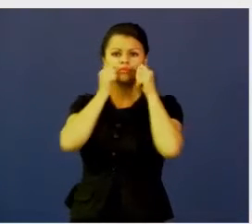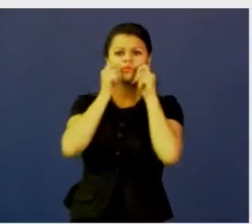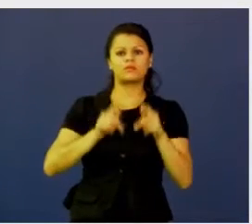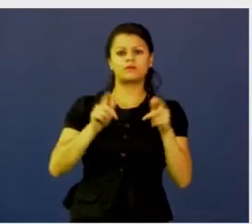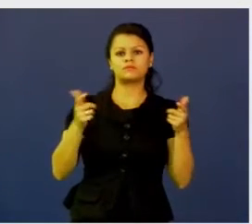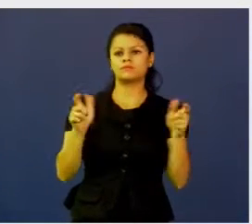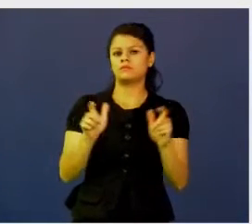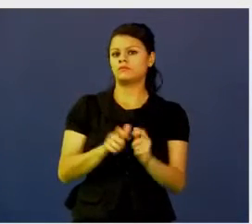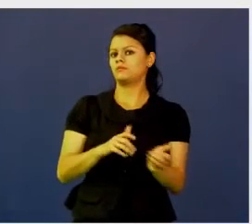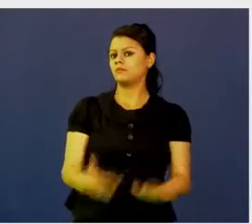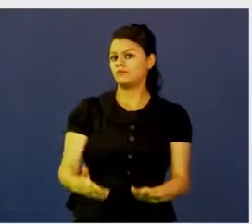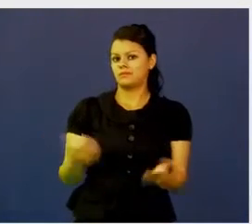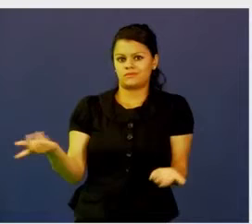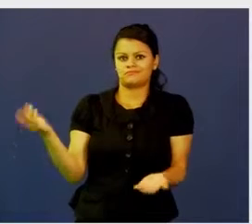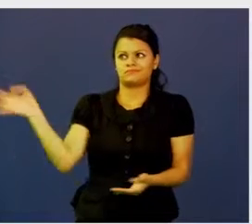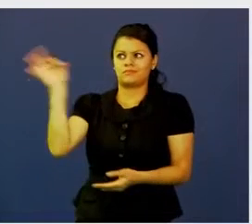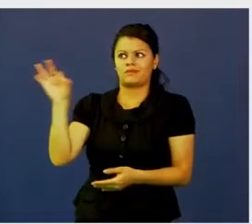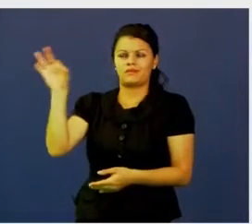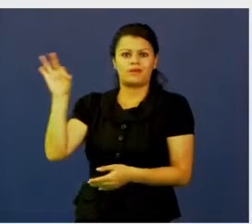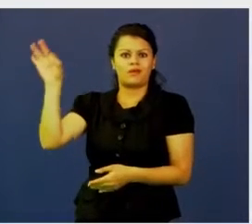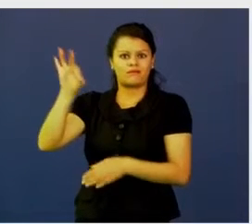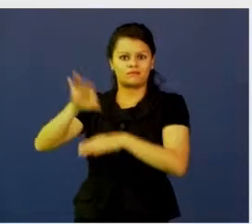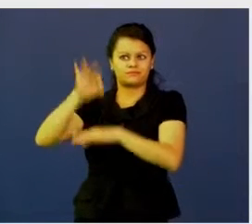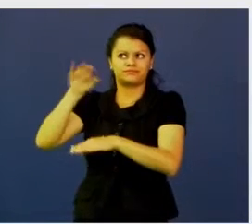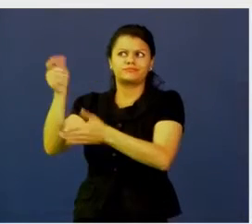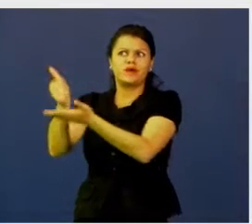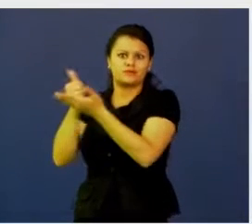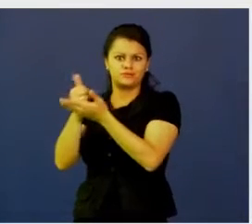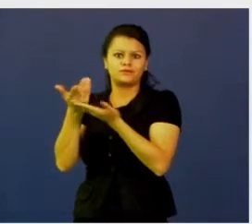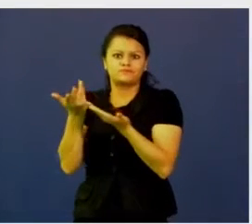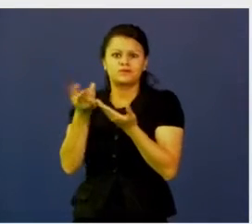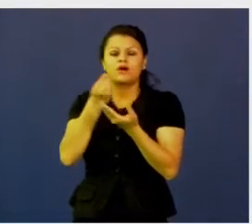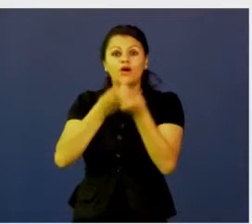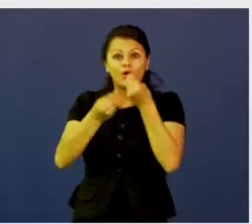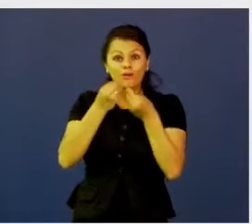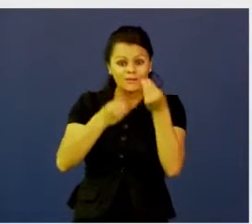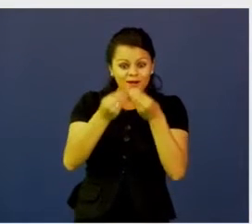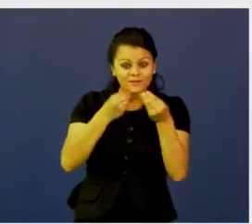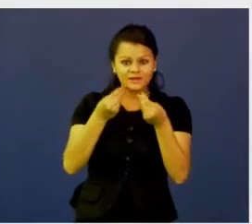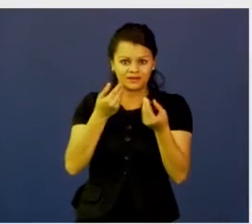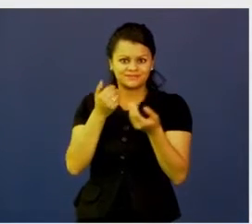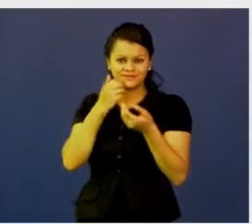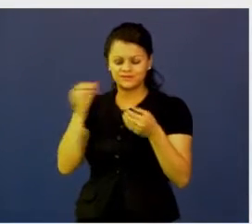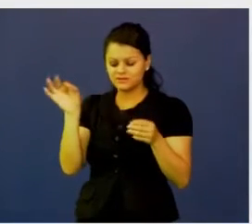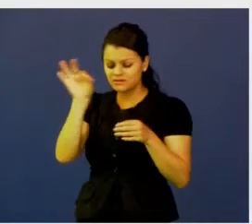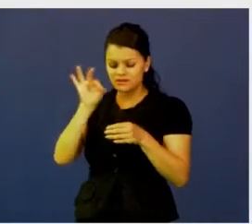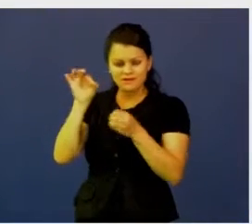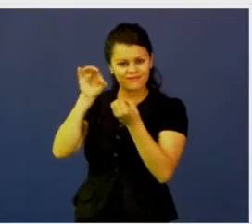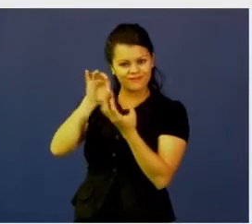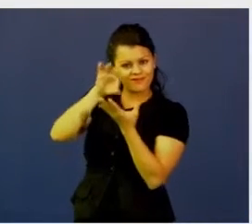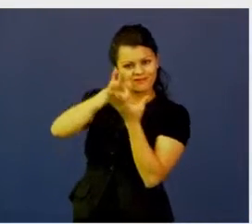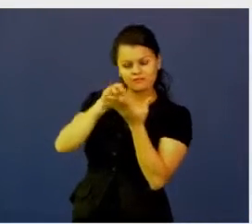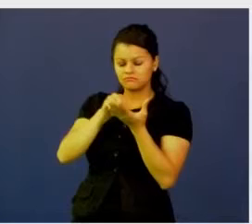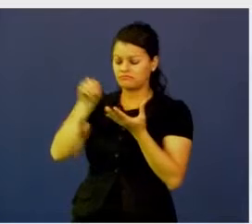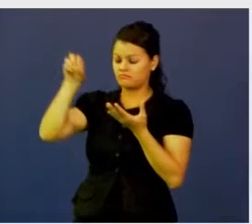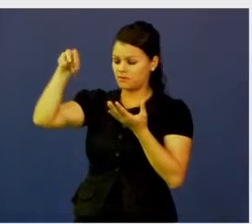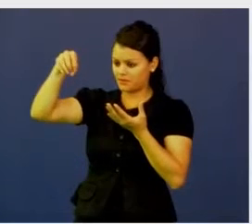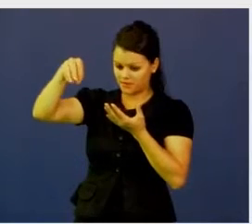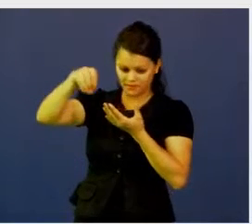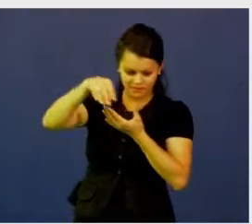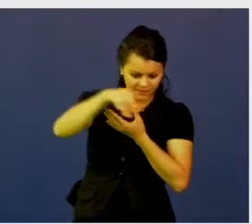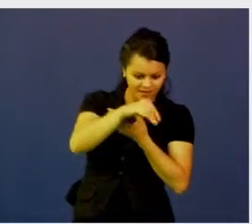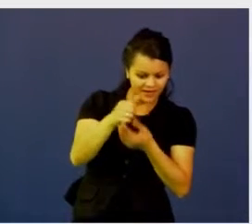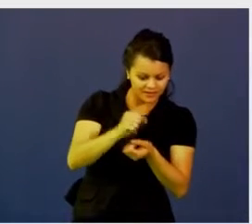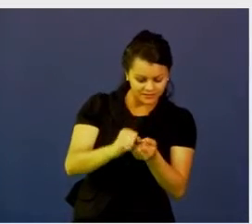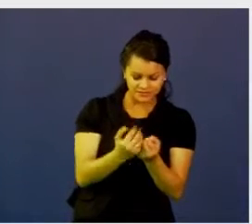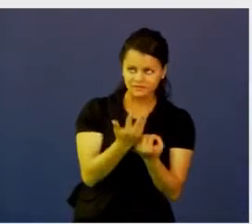permiten polinizar muchos de los alimentos que comemos y hay un experimento mundial, como vemos en la imagen, es